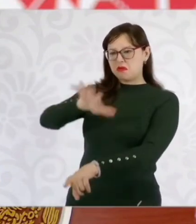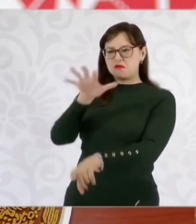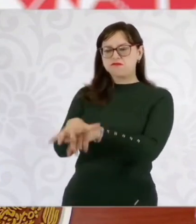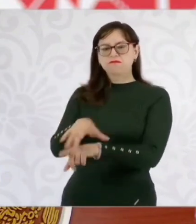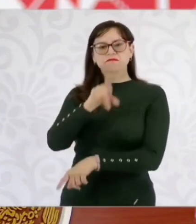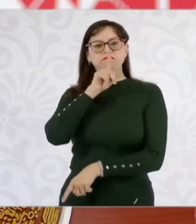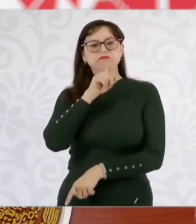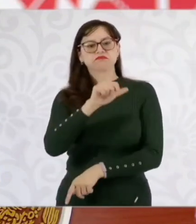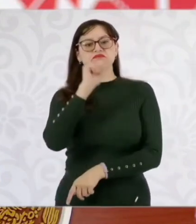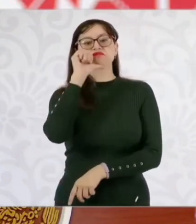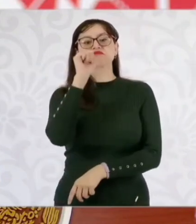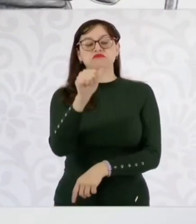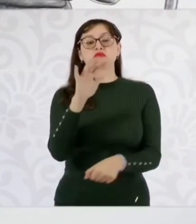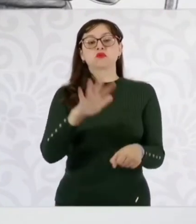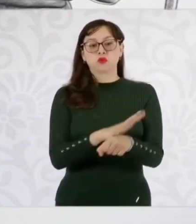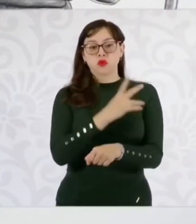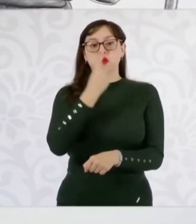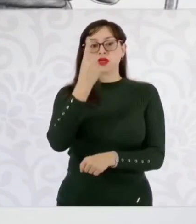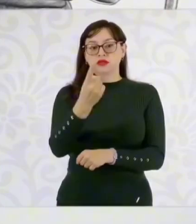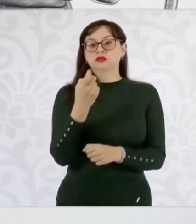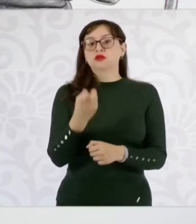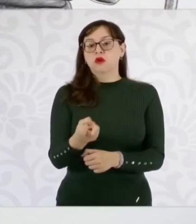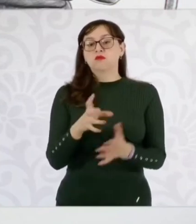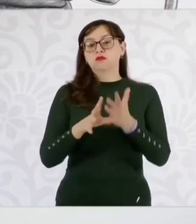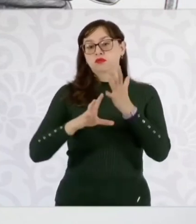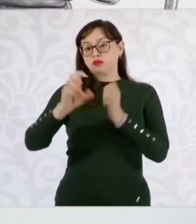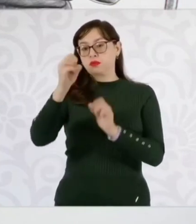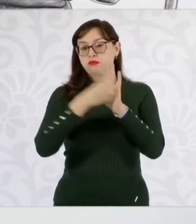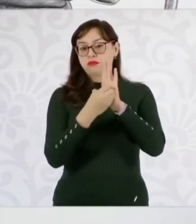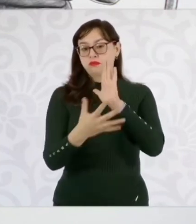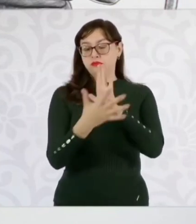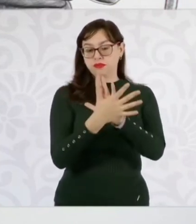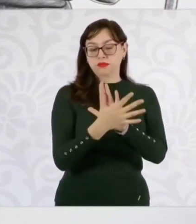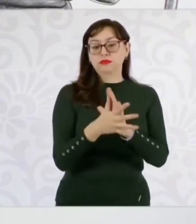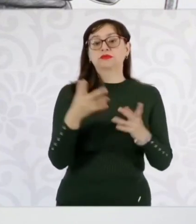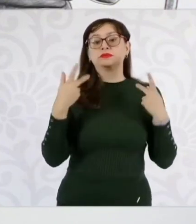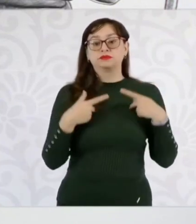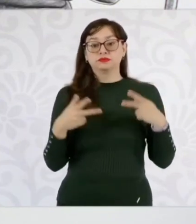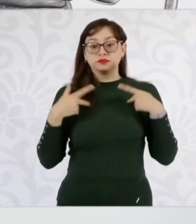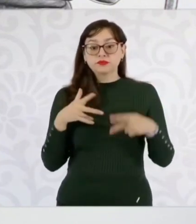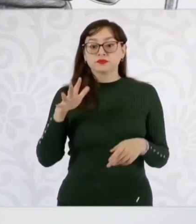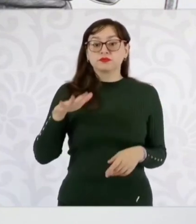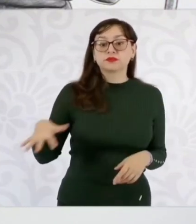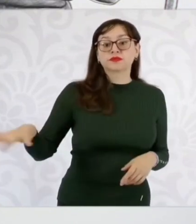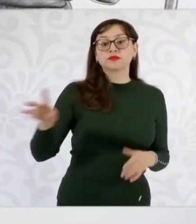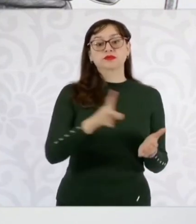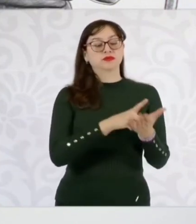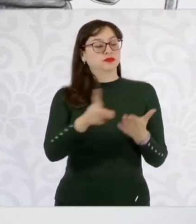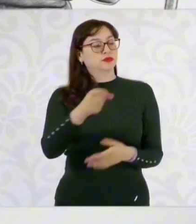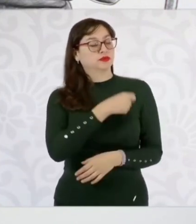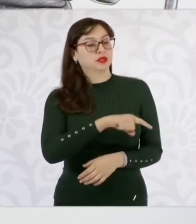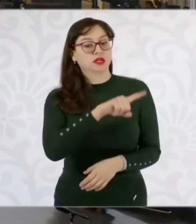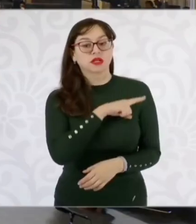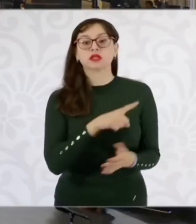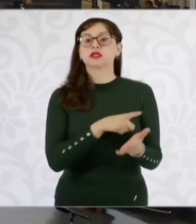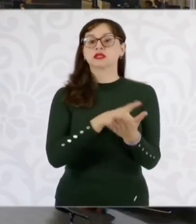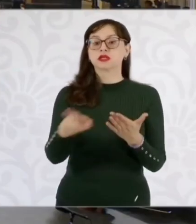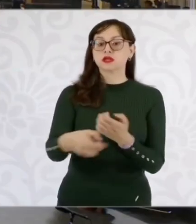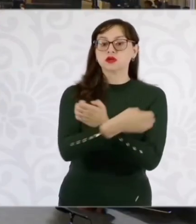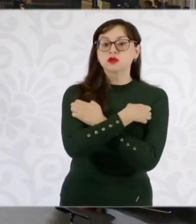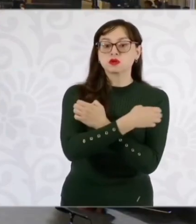constitucionales. Aquí la población ejerce su derecho a la salud, derecho a la educación,